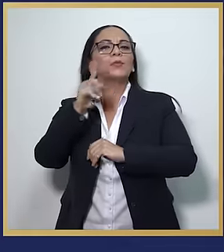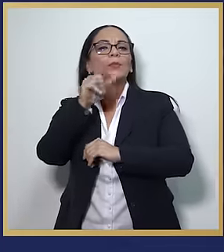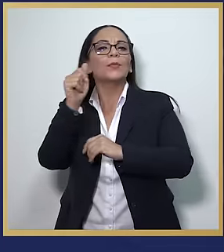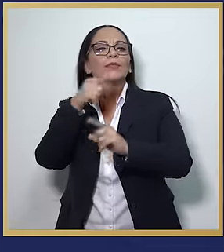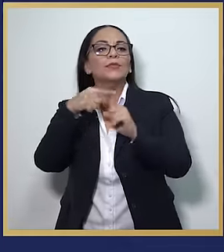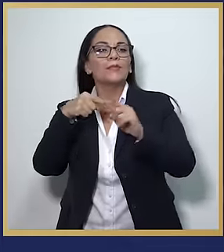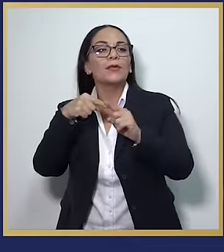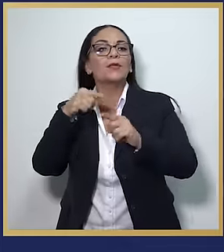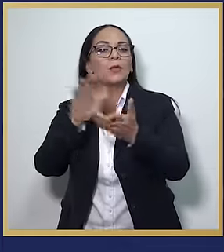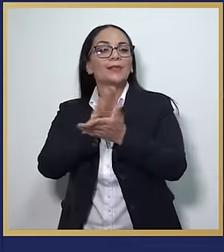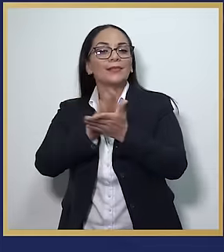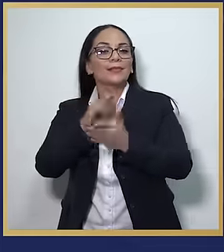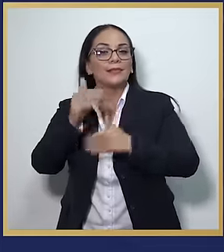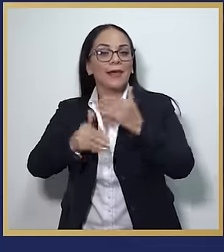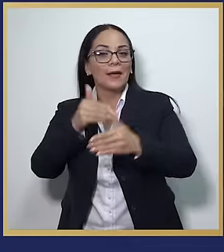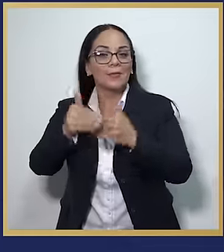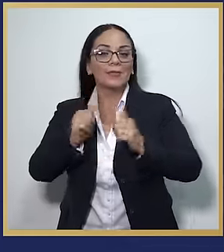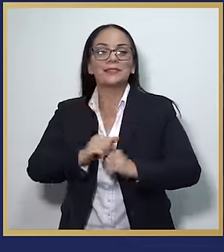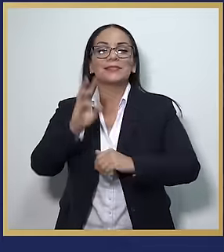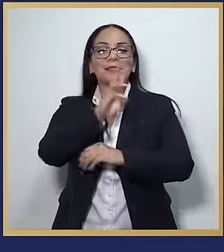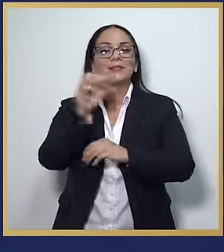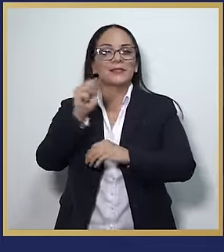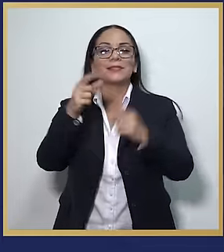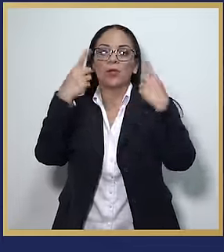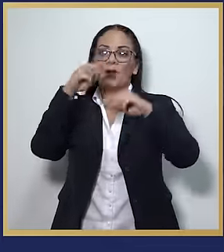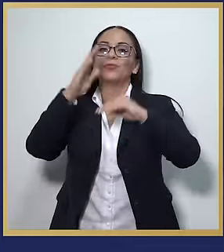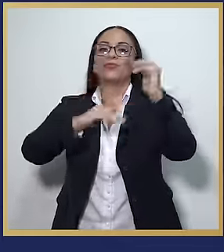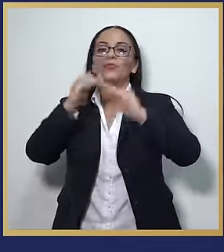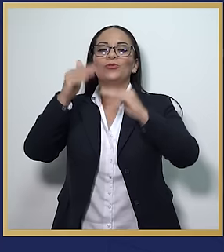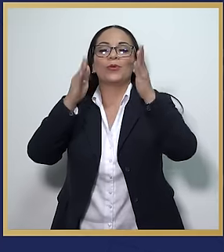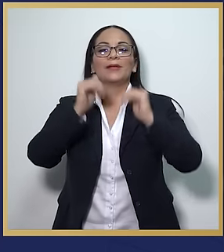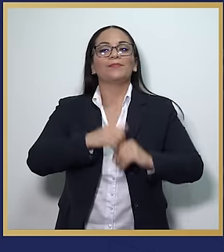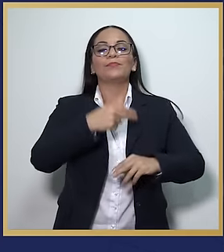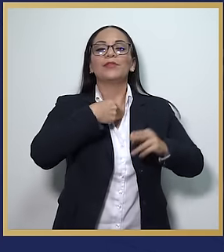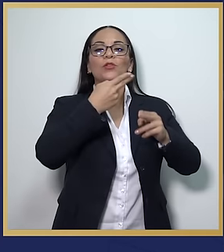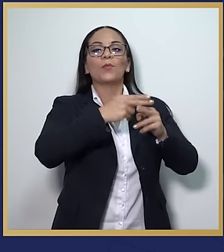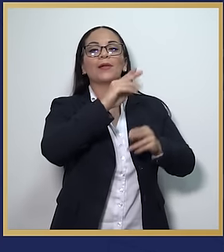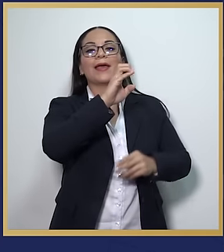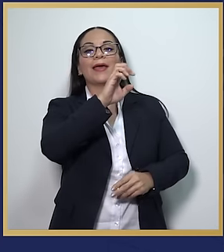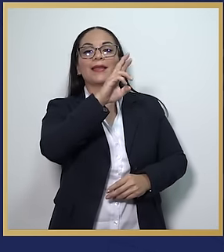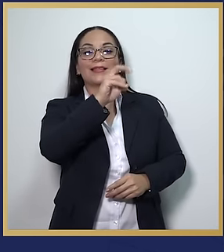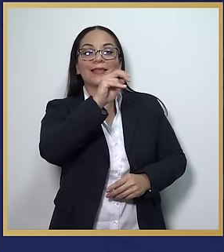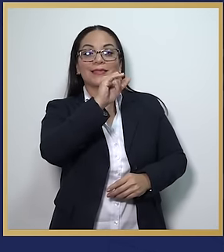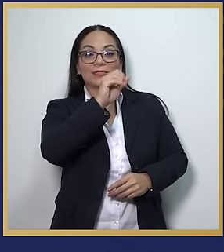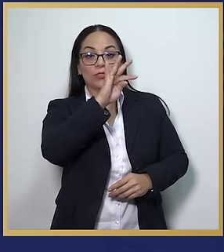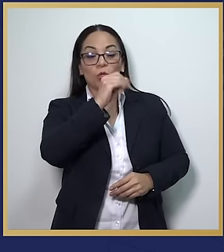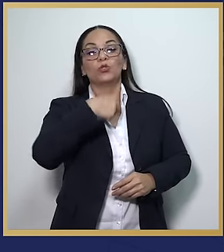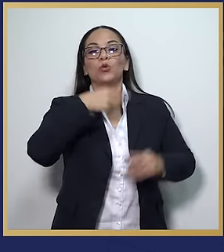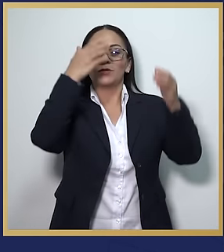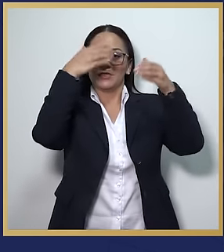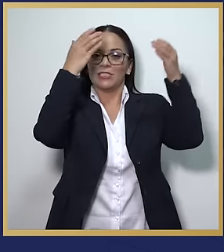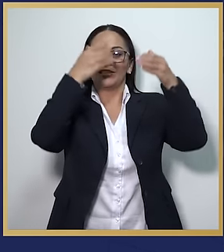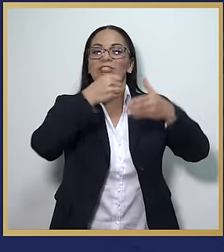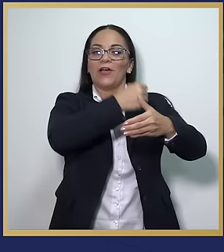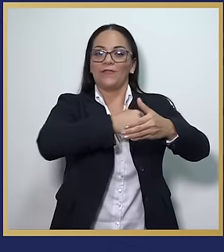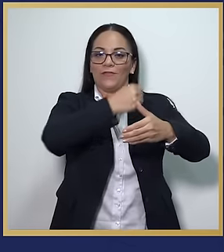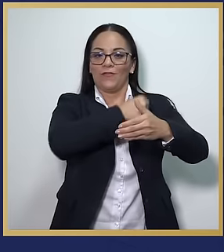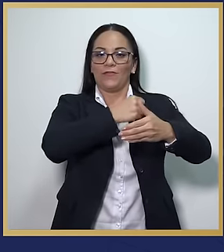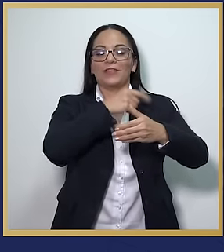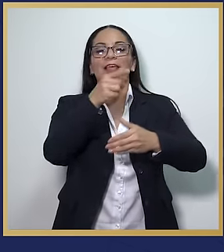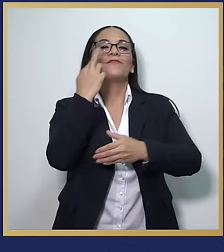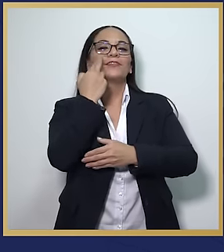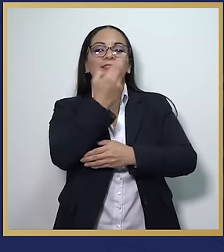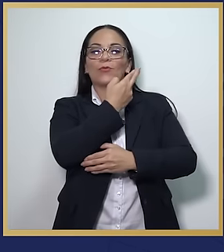medio haciendo los trámites y en seis meses construimos. Mi nombre es Ernesto, soy el chef de Asimetrías.